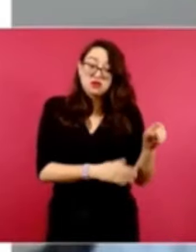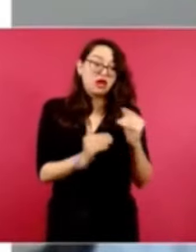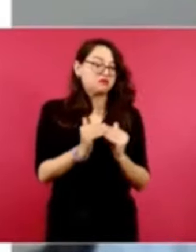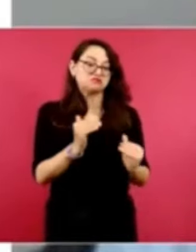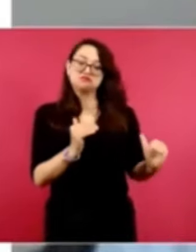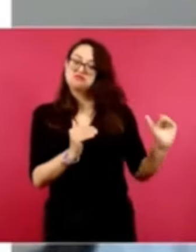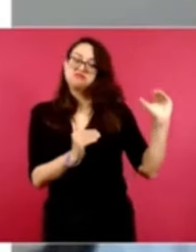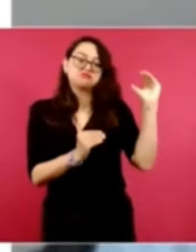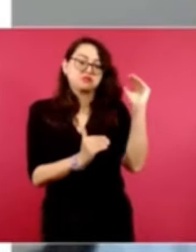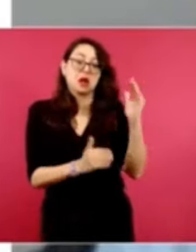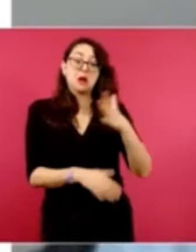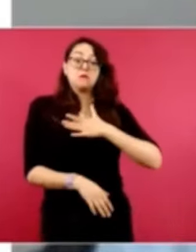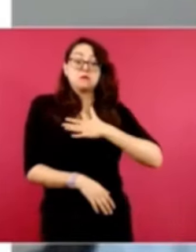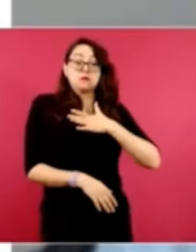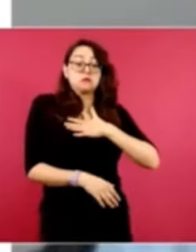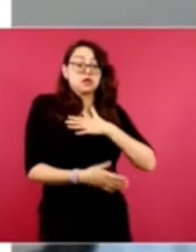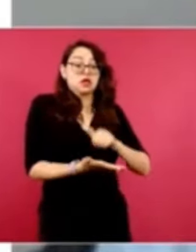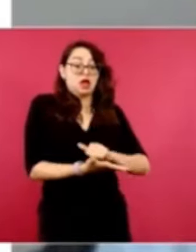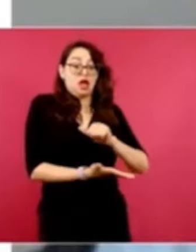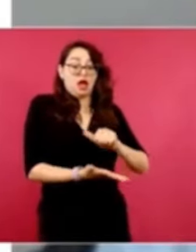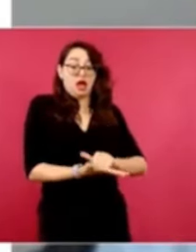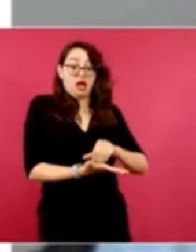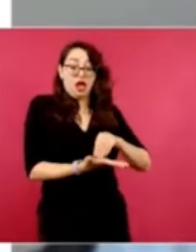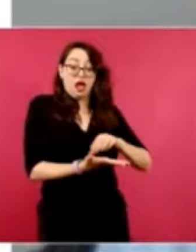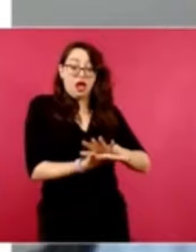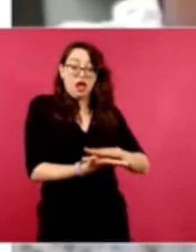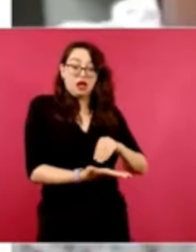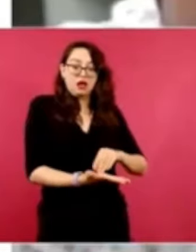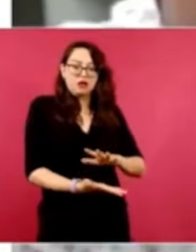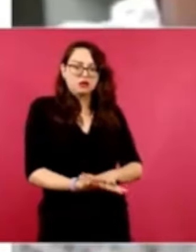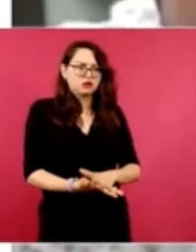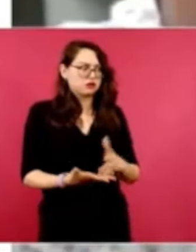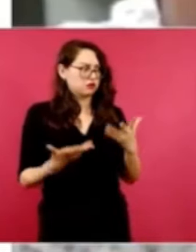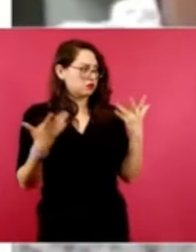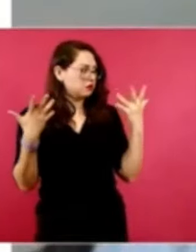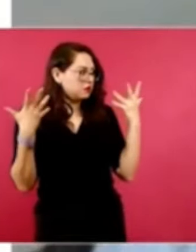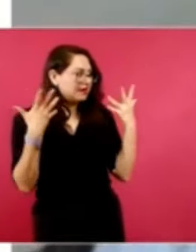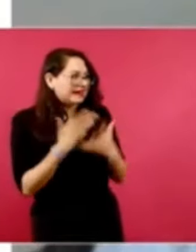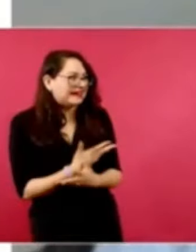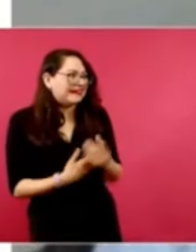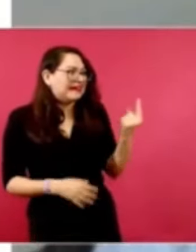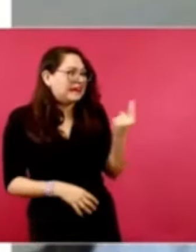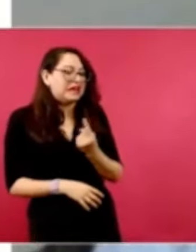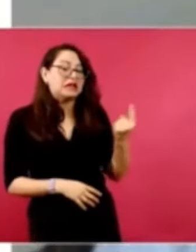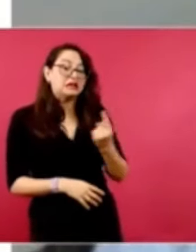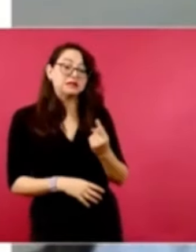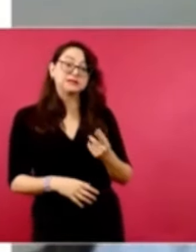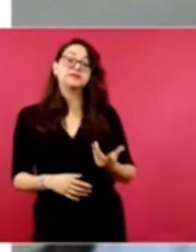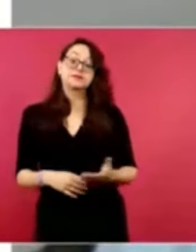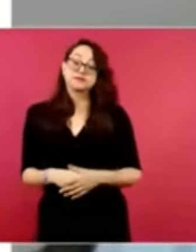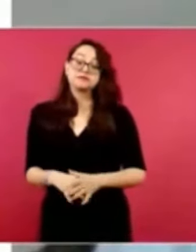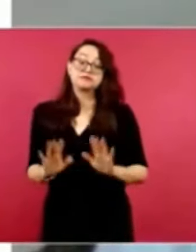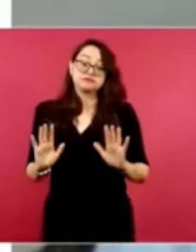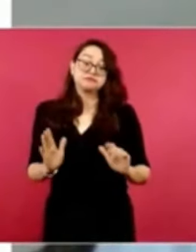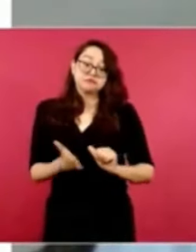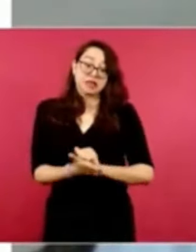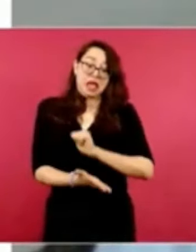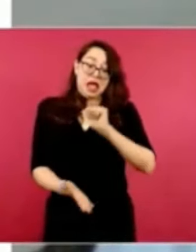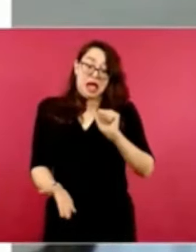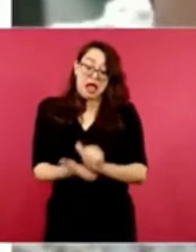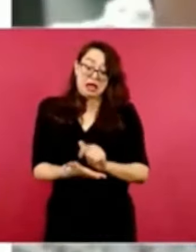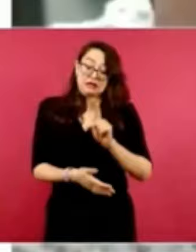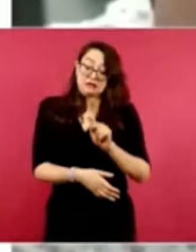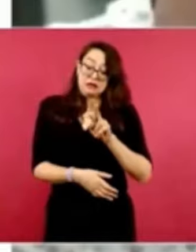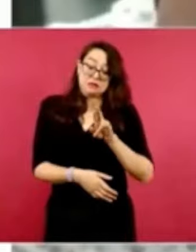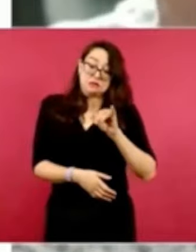de Calderón, en mis actas. Uf, qué revelación, Roberto. En las del PRI no lo sé. En tus actas